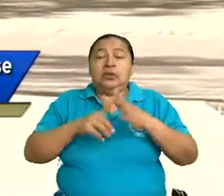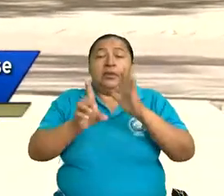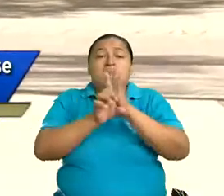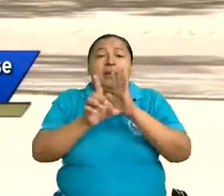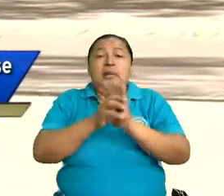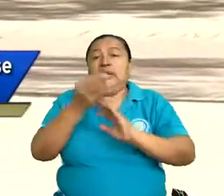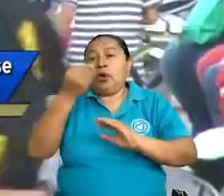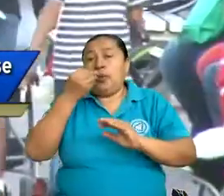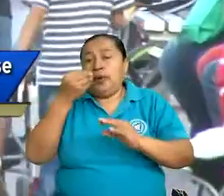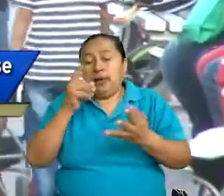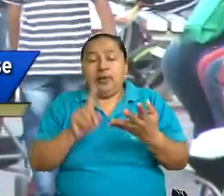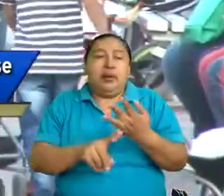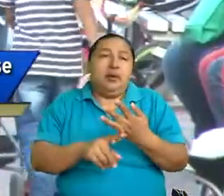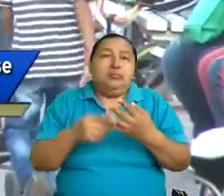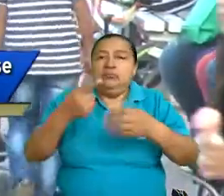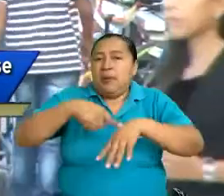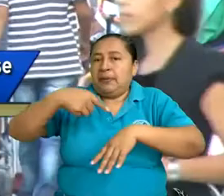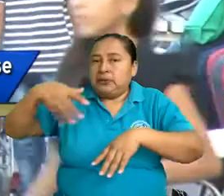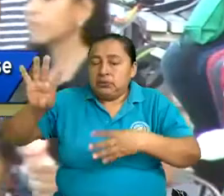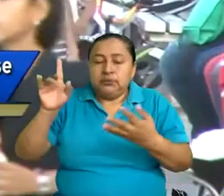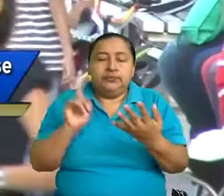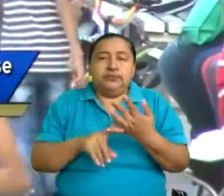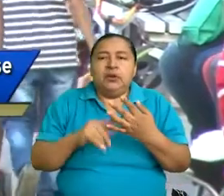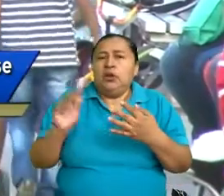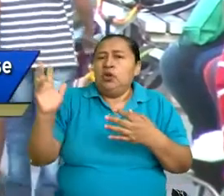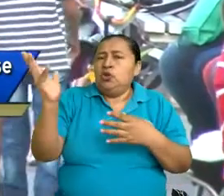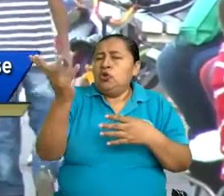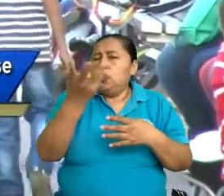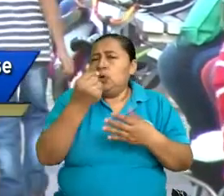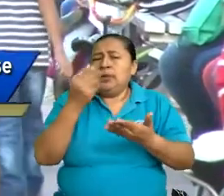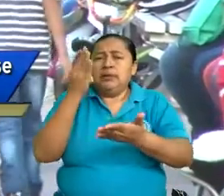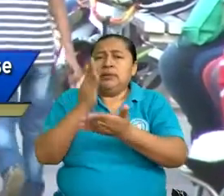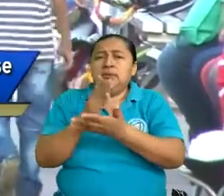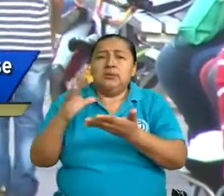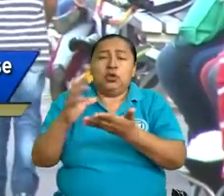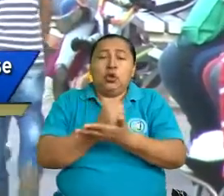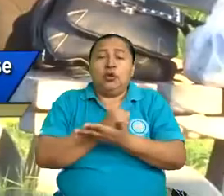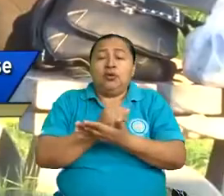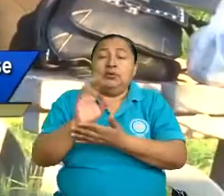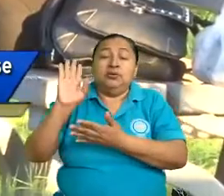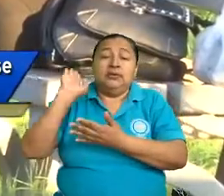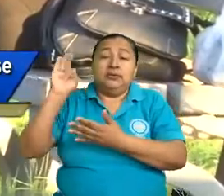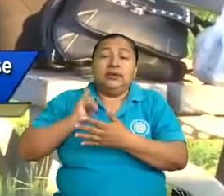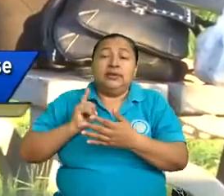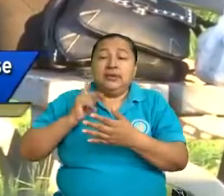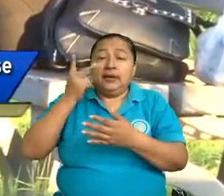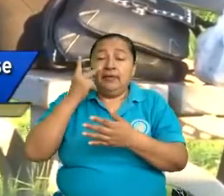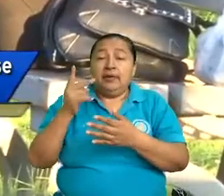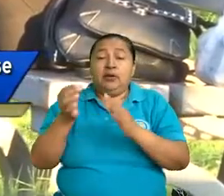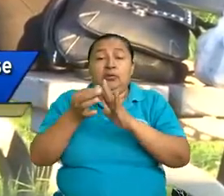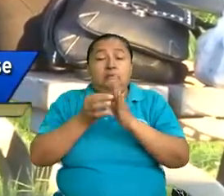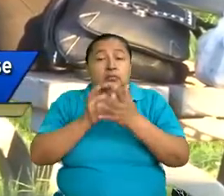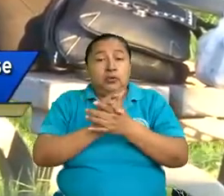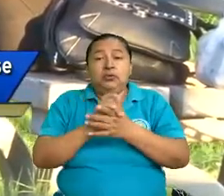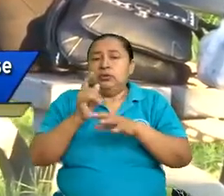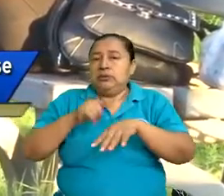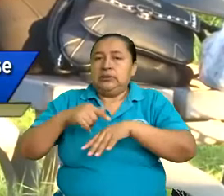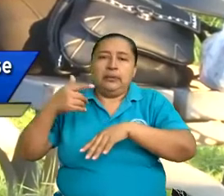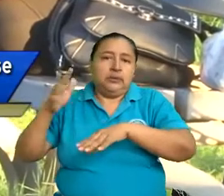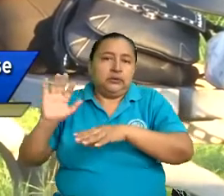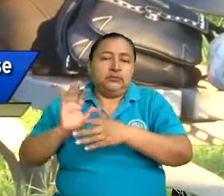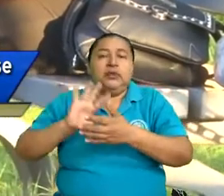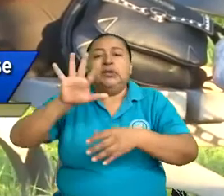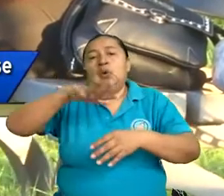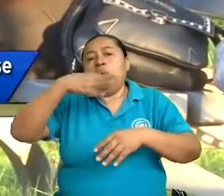derogada todas las disposiciones del código civil que tenían que ver con matrimonio entre otras